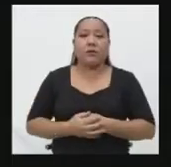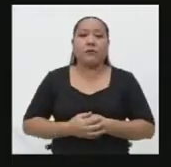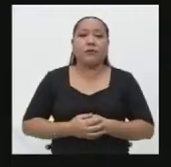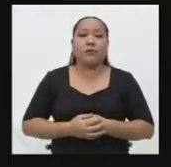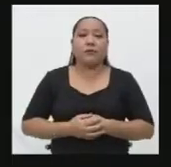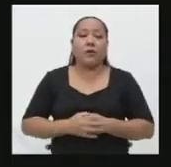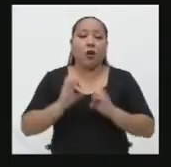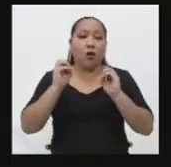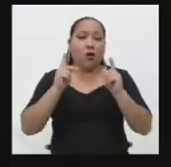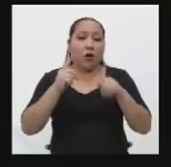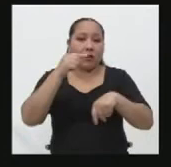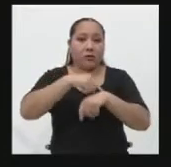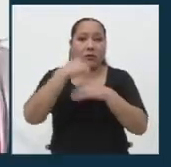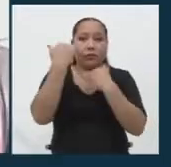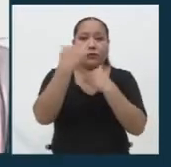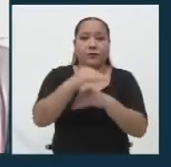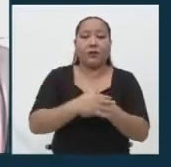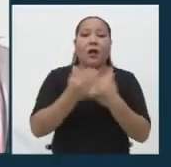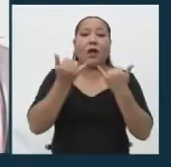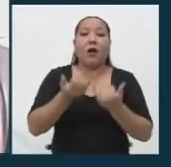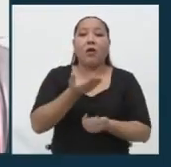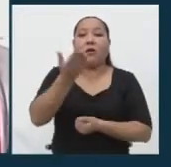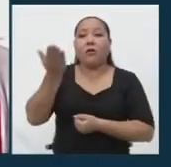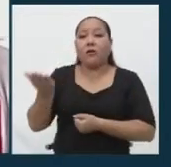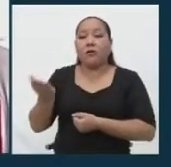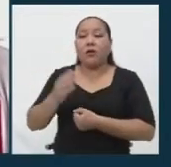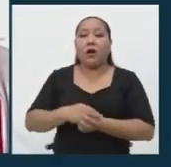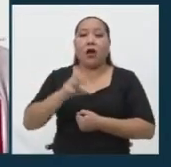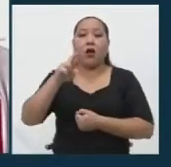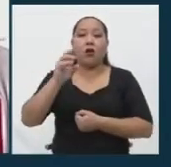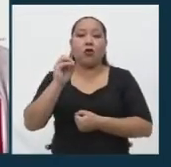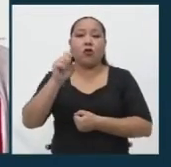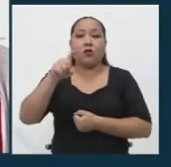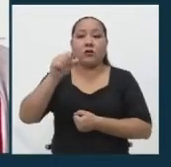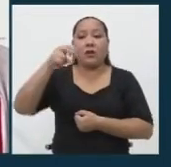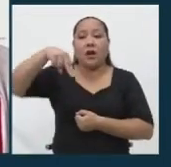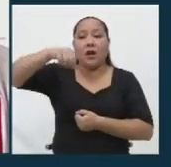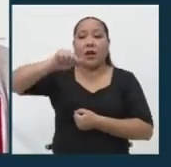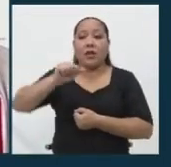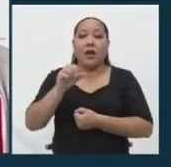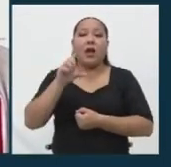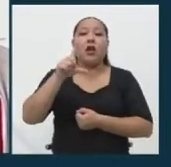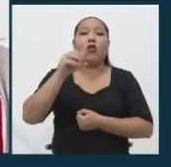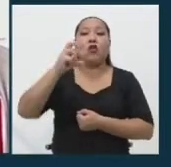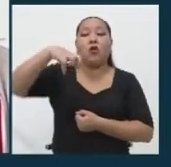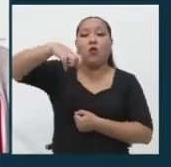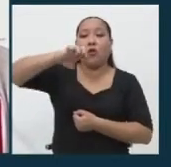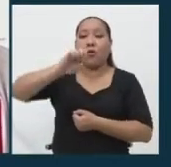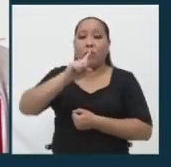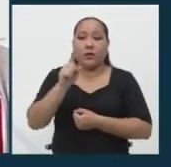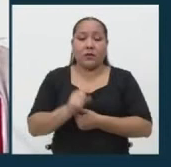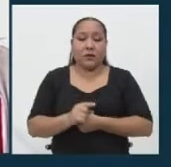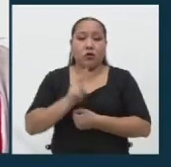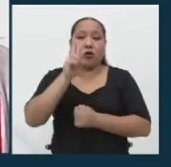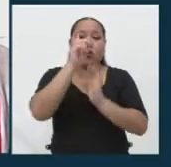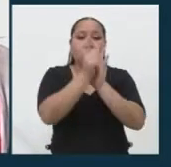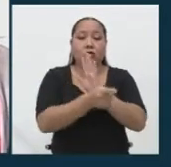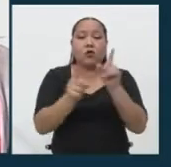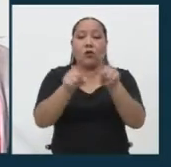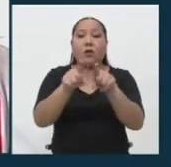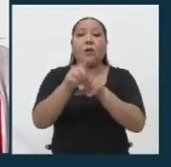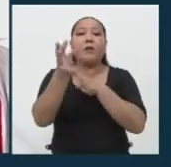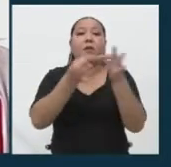Muy bien, se ha cumplido el tiempo y ahora es el turno de la candidata Roxana Cristina López La Rosa. Tiene dos minutos también para